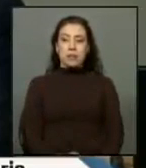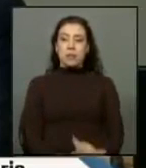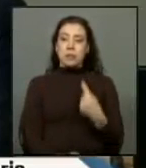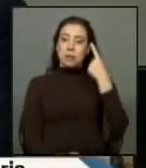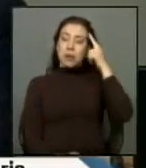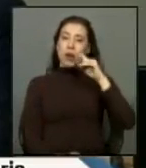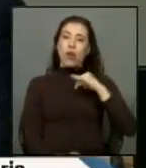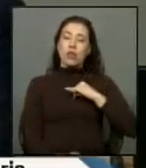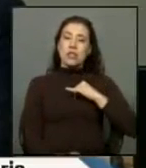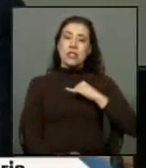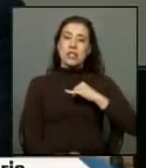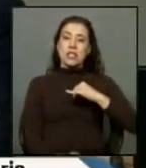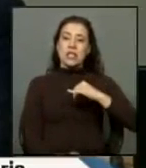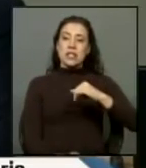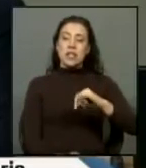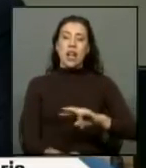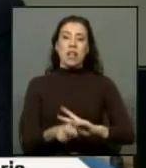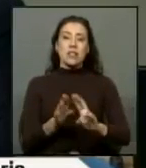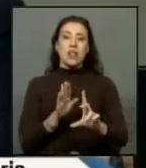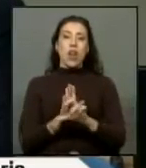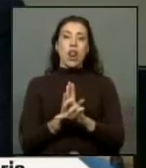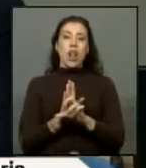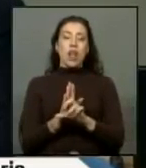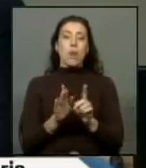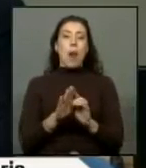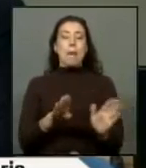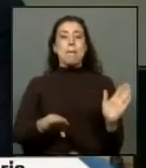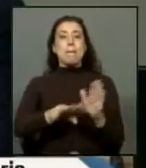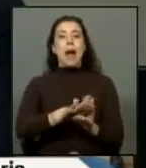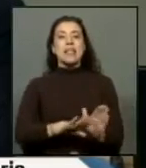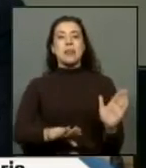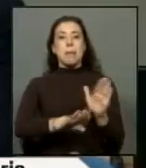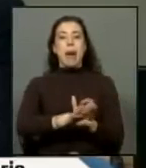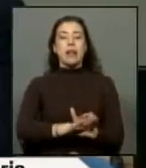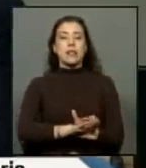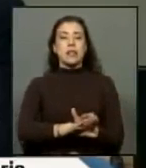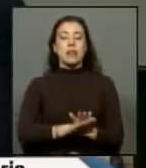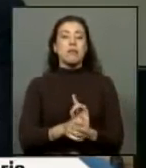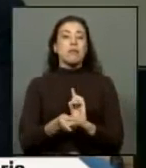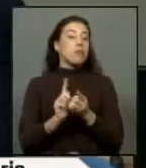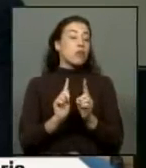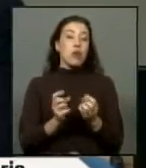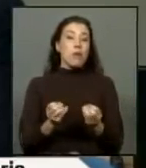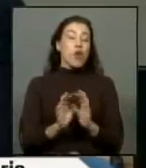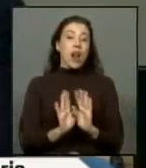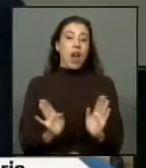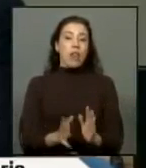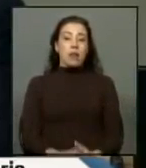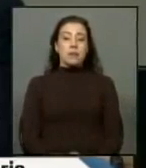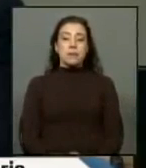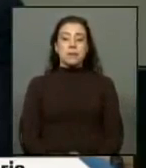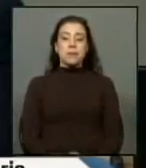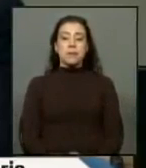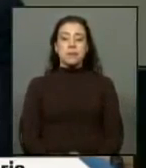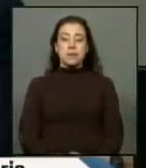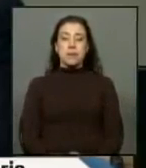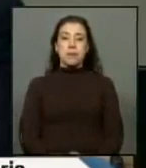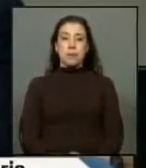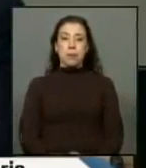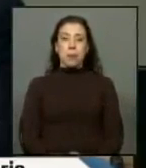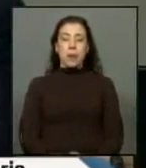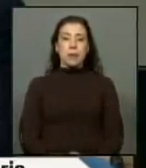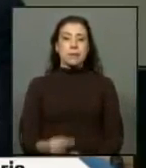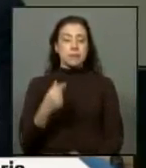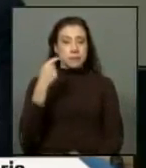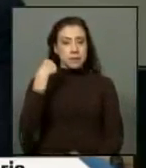no seguir en el fondo legislando con medidas de parche que no van a conducir absolutamente a nada yo creo que